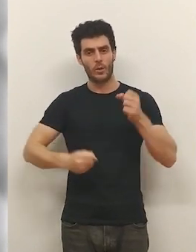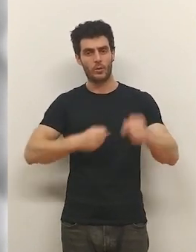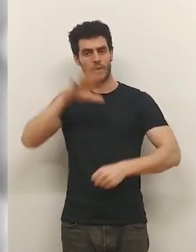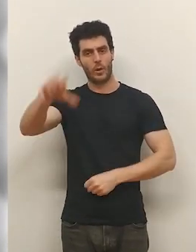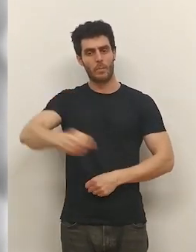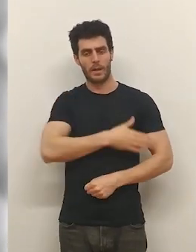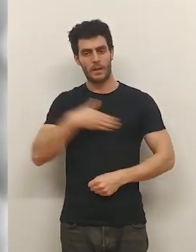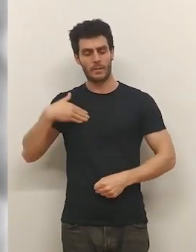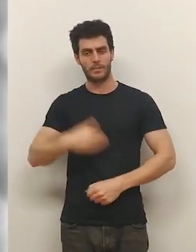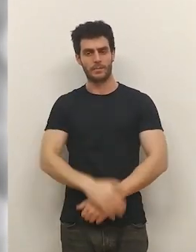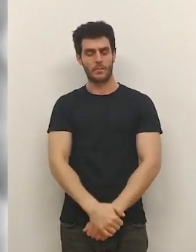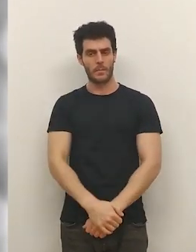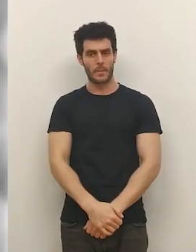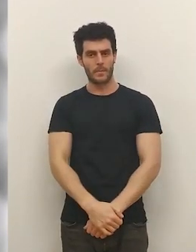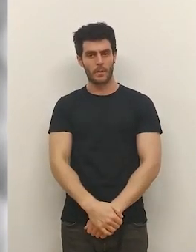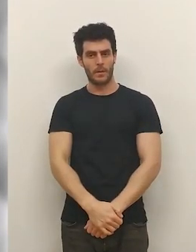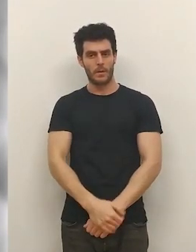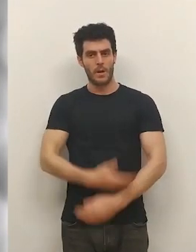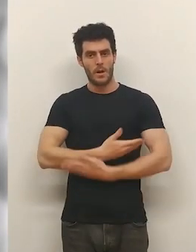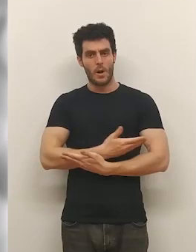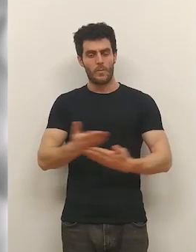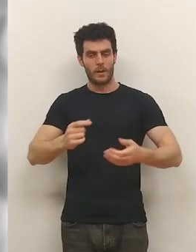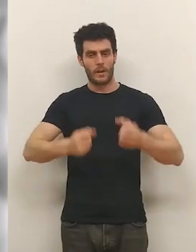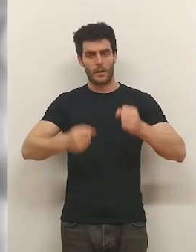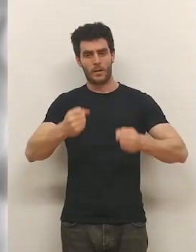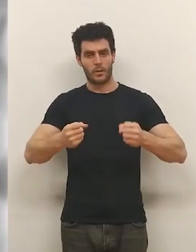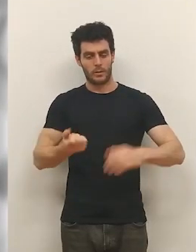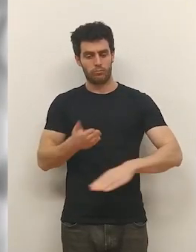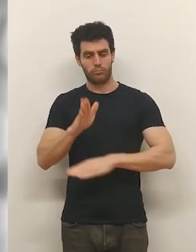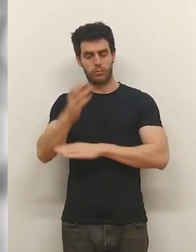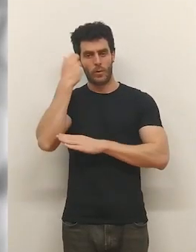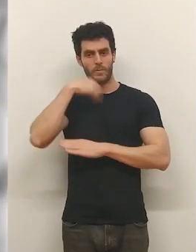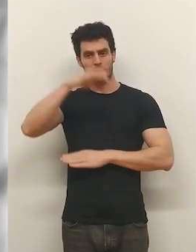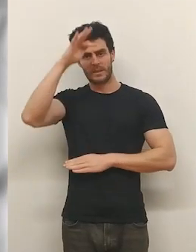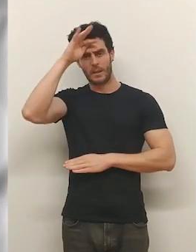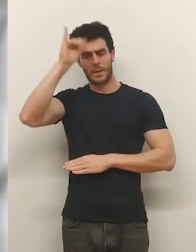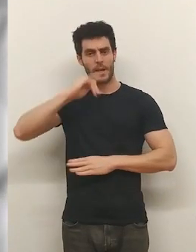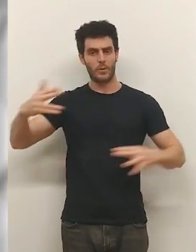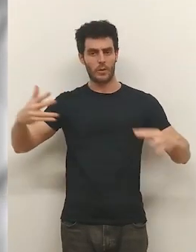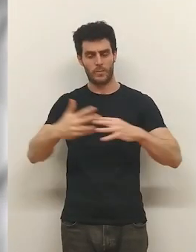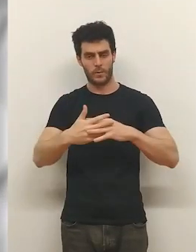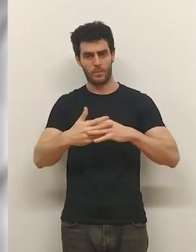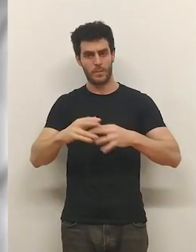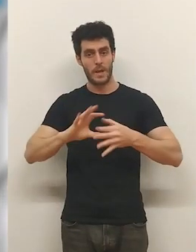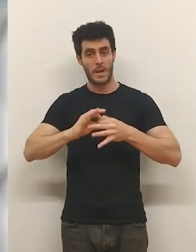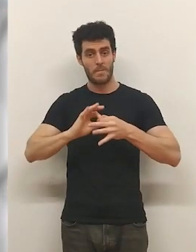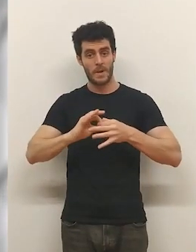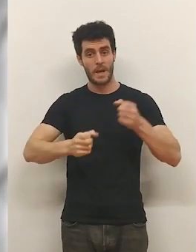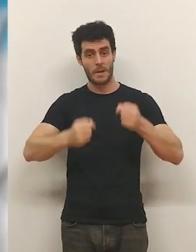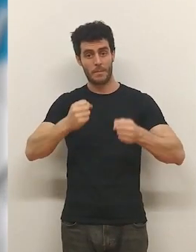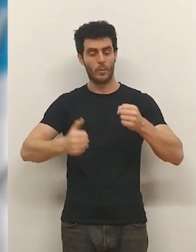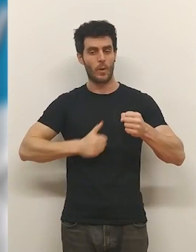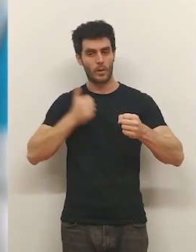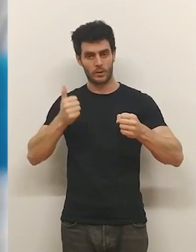comprarse un coche. Una amplia oferta de vehículos se exhibe en este fin de semana en el Rioja Forum. La feria del